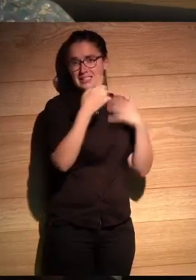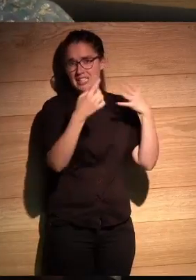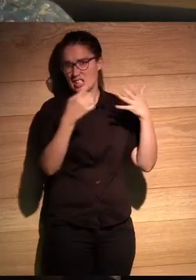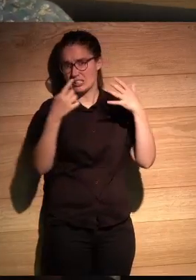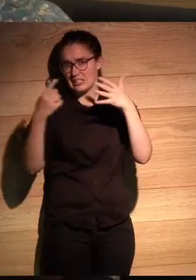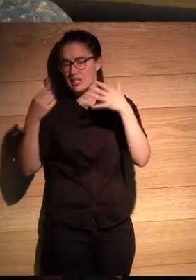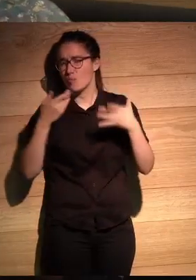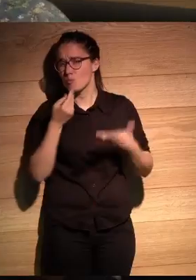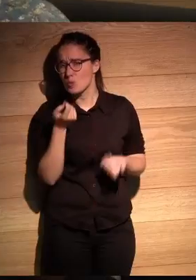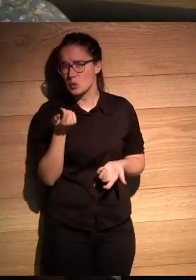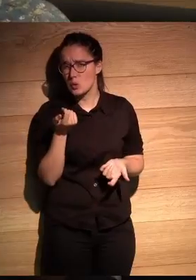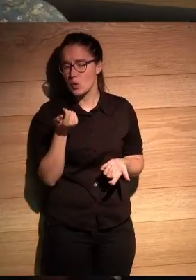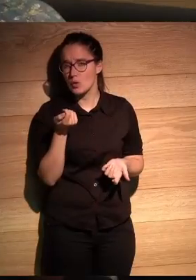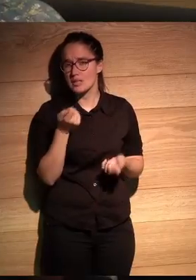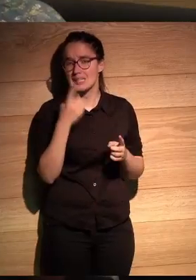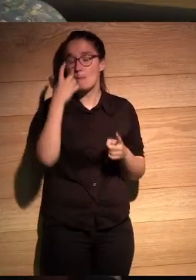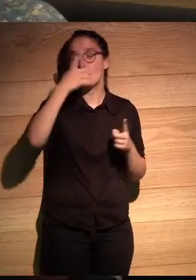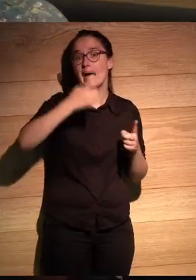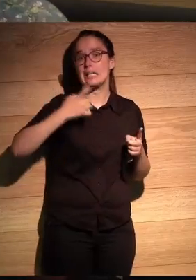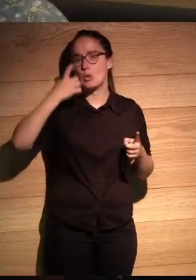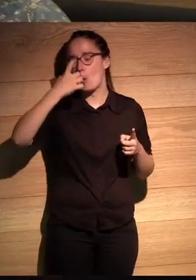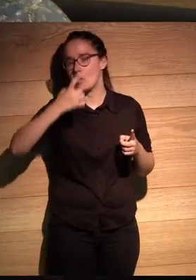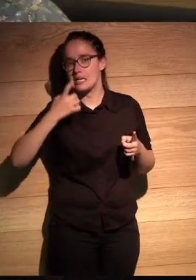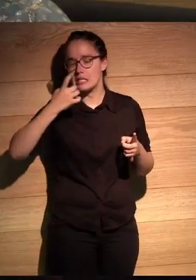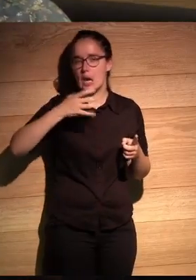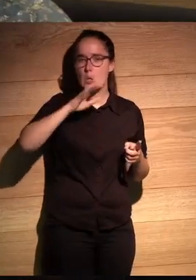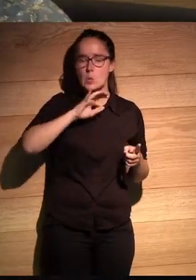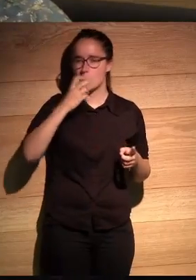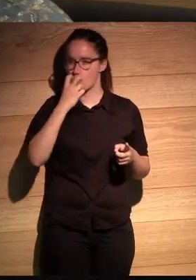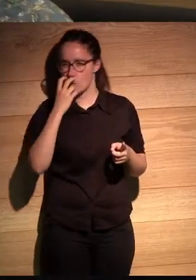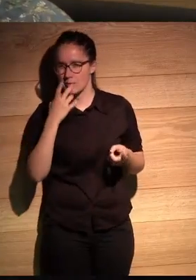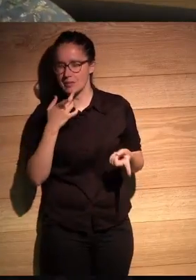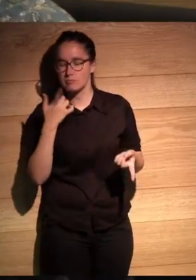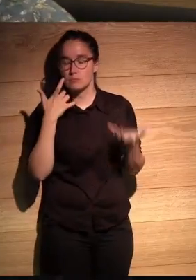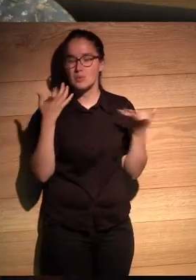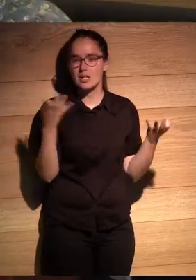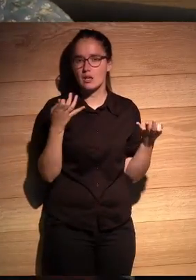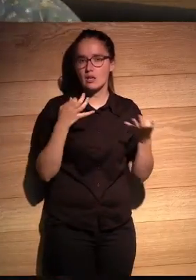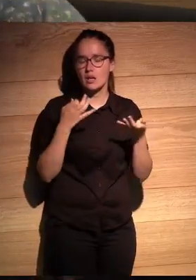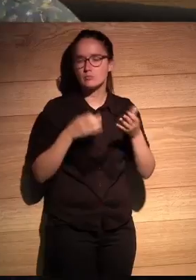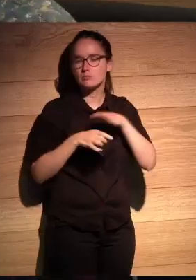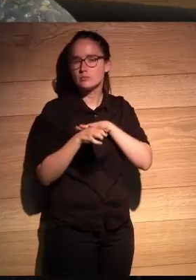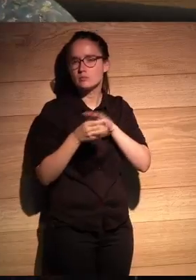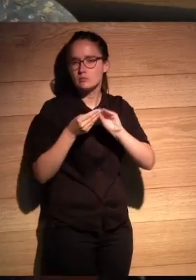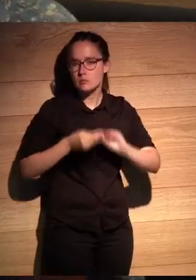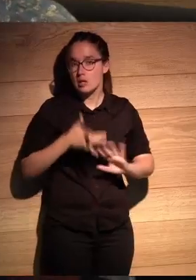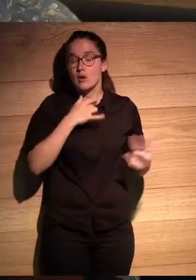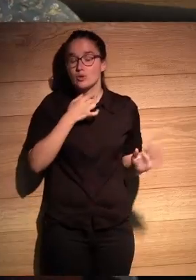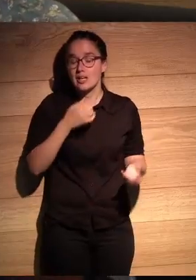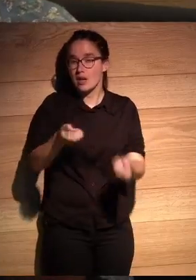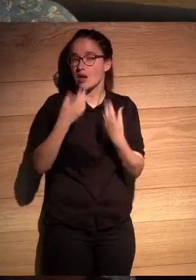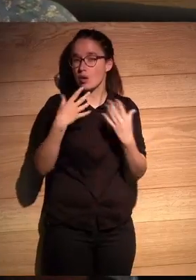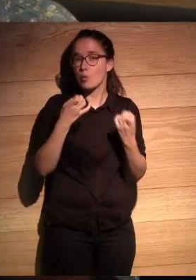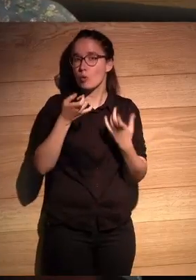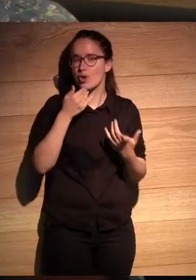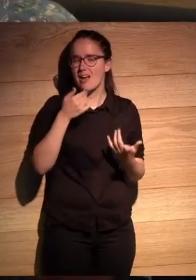poco también desde desde la mitomanía o el bollerismo me llama la atención que desarrollases me gustaría vaya que desarrollases